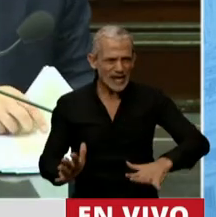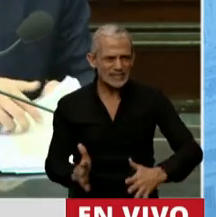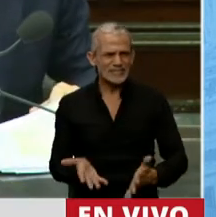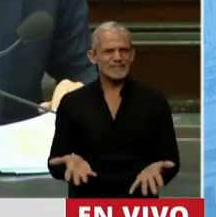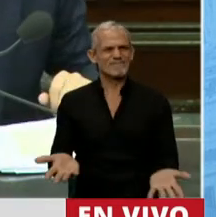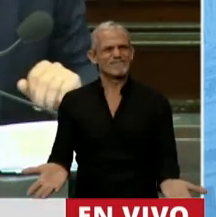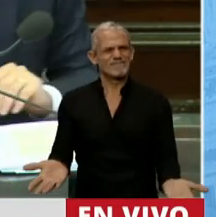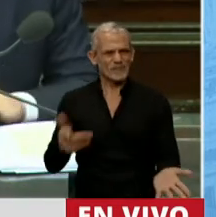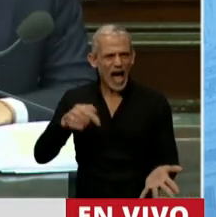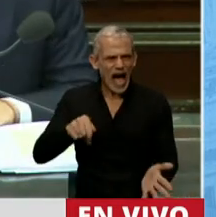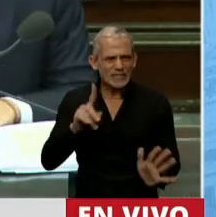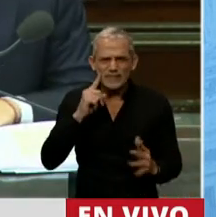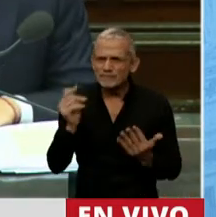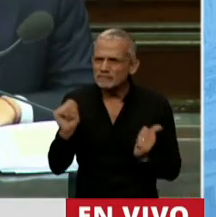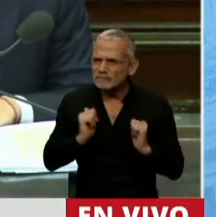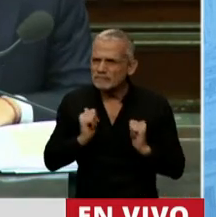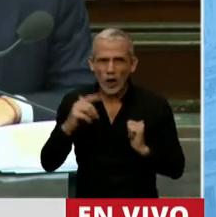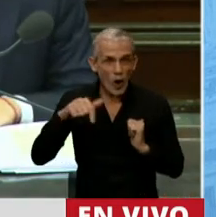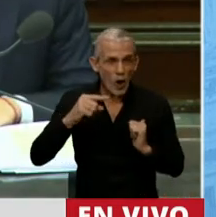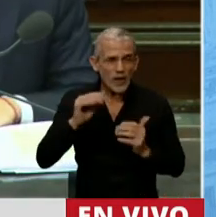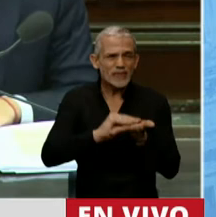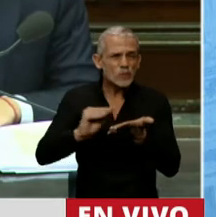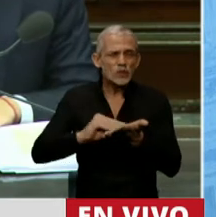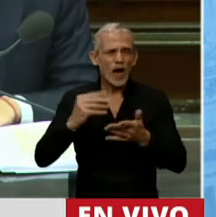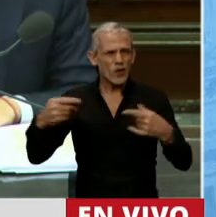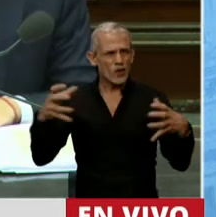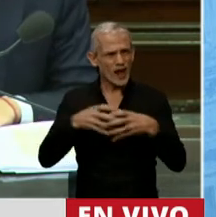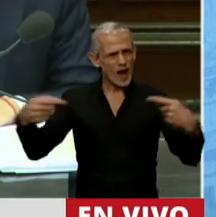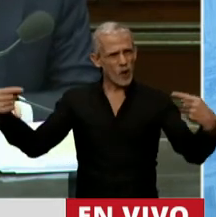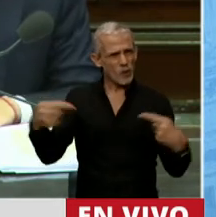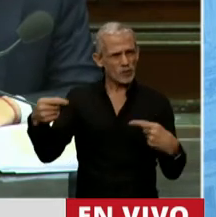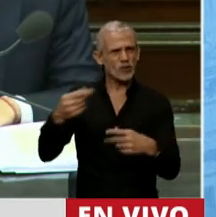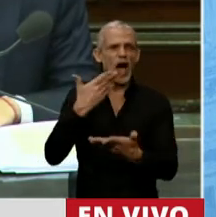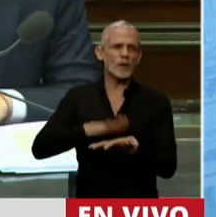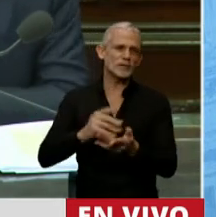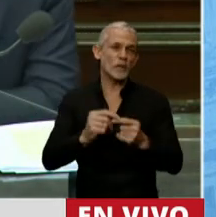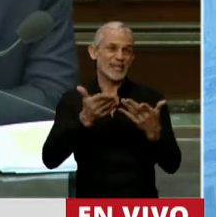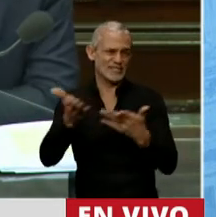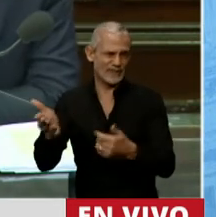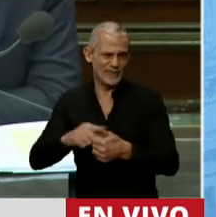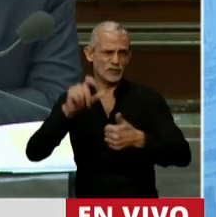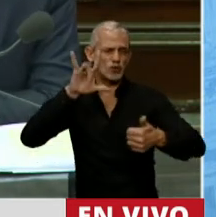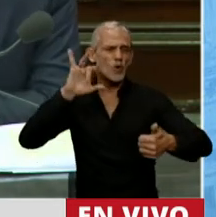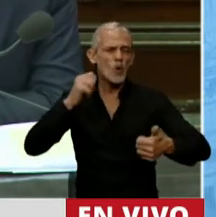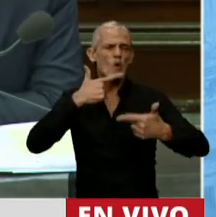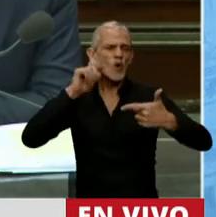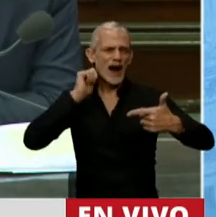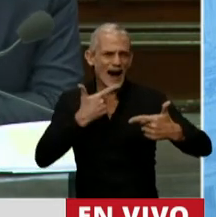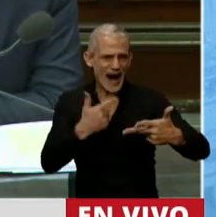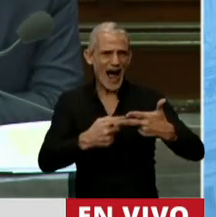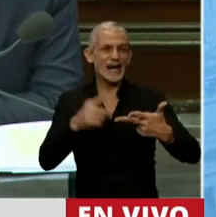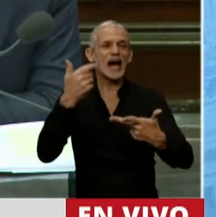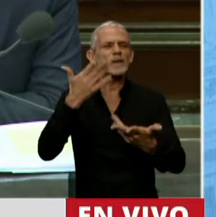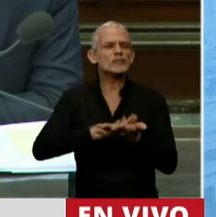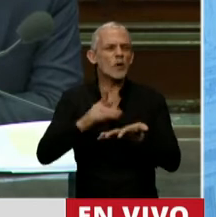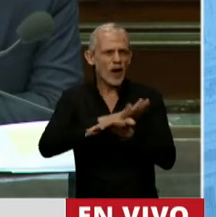a muchos diputados y diputadas de la oposición hablar de los servicios, hablar del gas, hablar de la